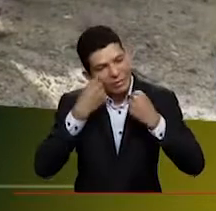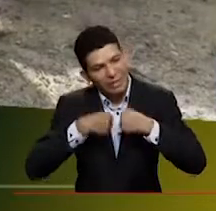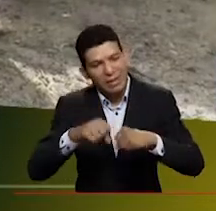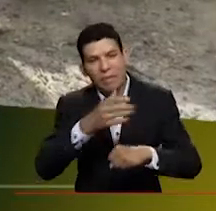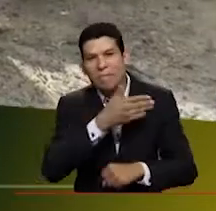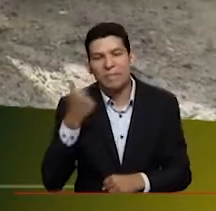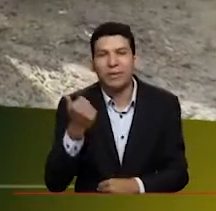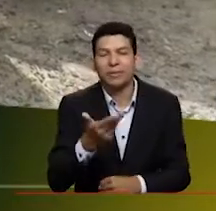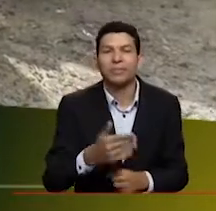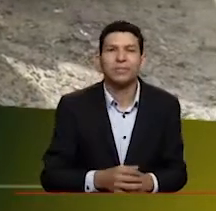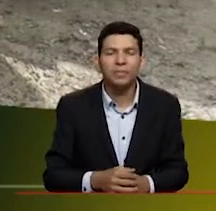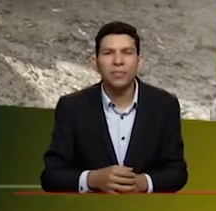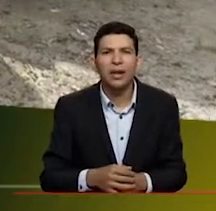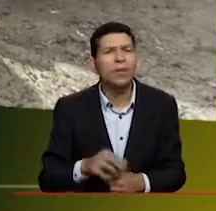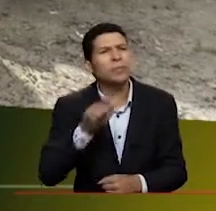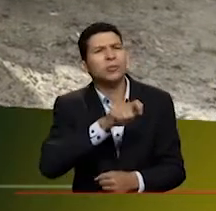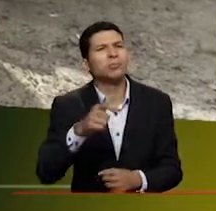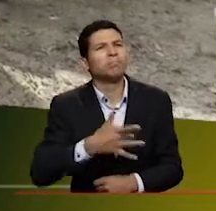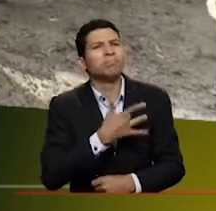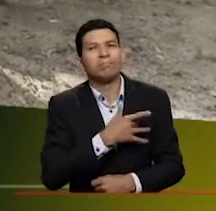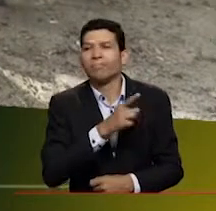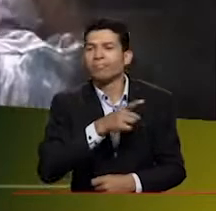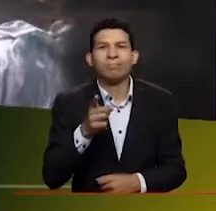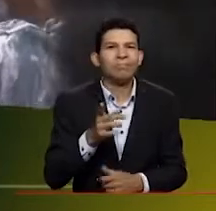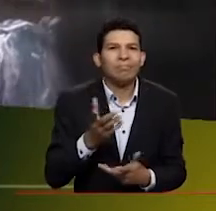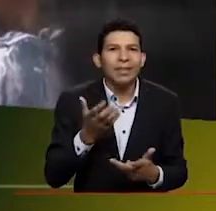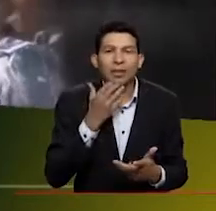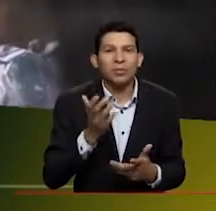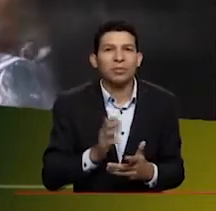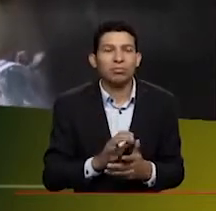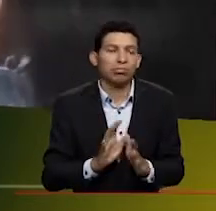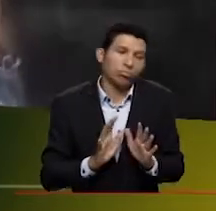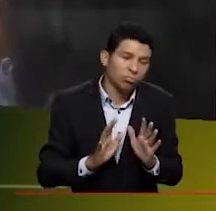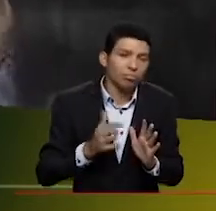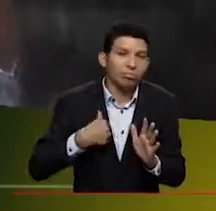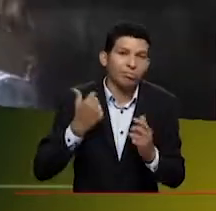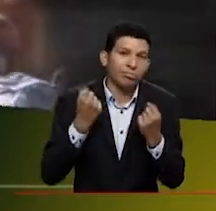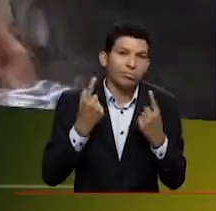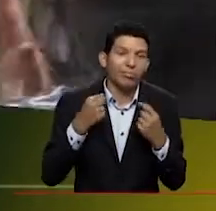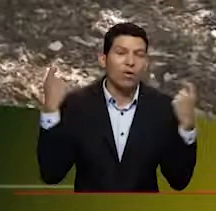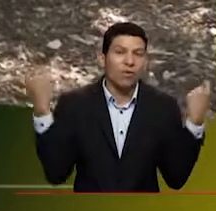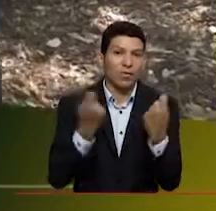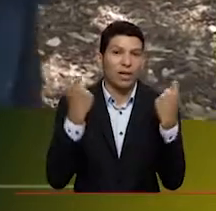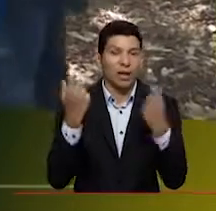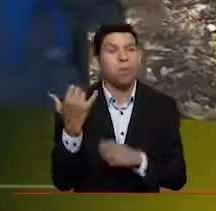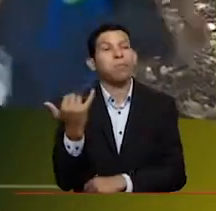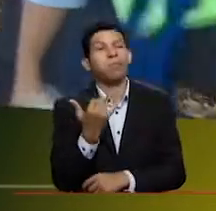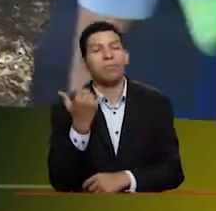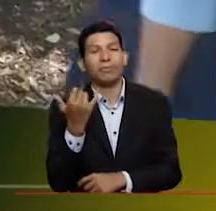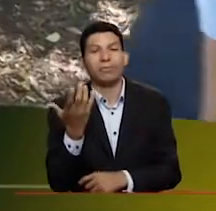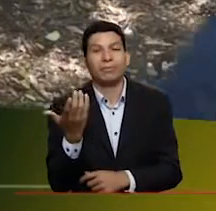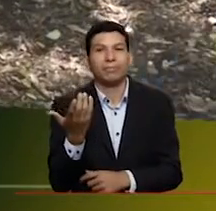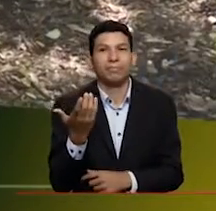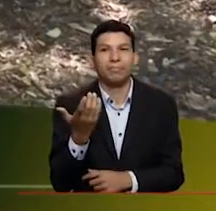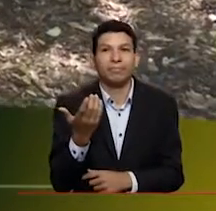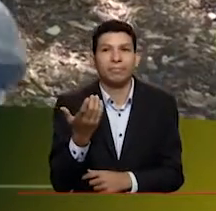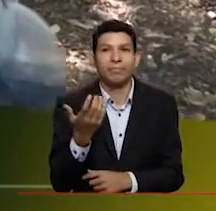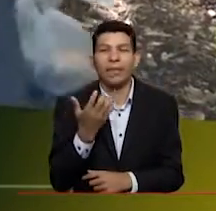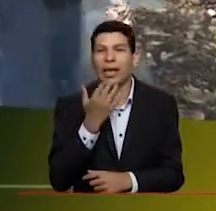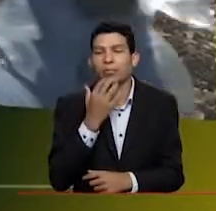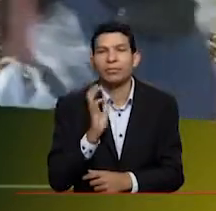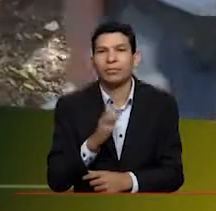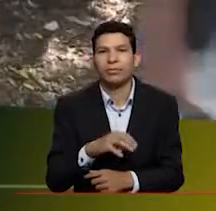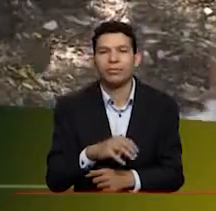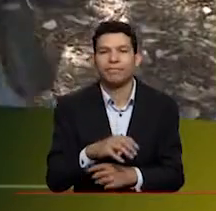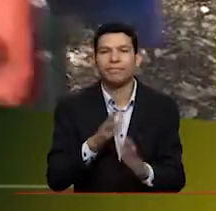lo mejor. ¿Cómo es la reacción de la gente? Porque, por ejemplo, yo entiendo que incluso hay una oferta de, ¿cómo